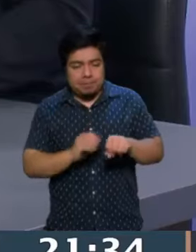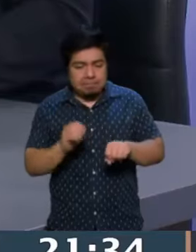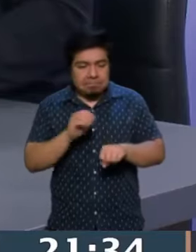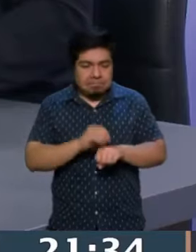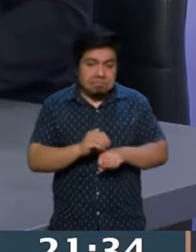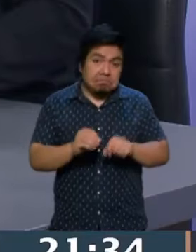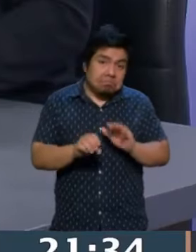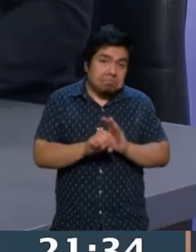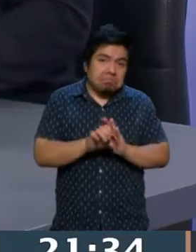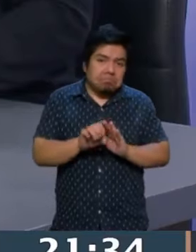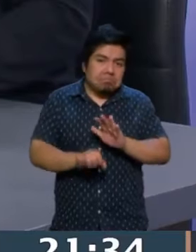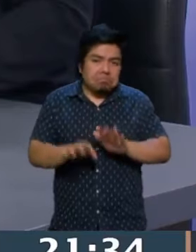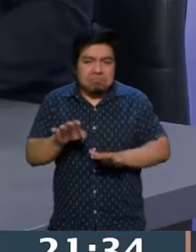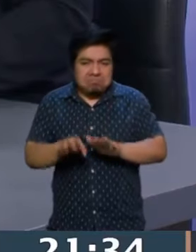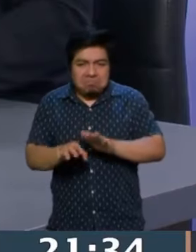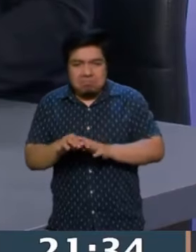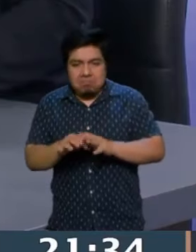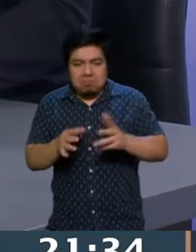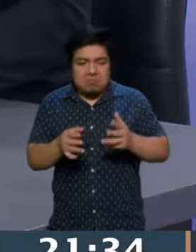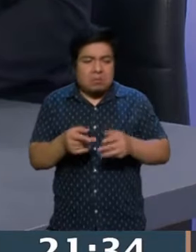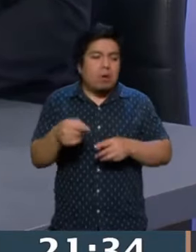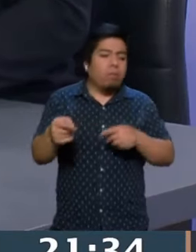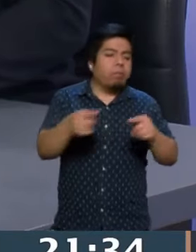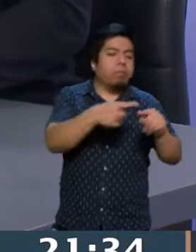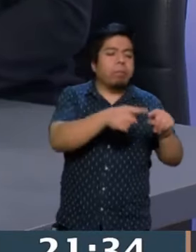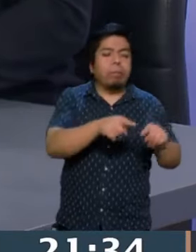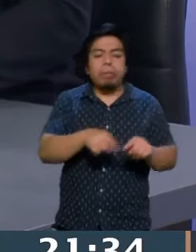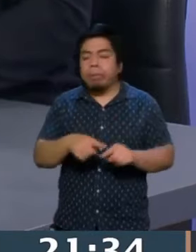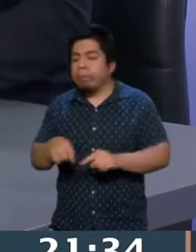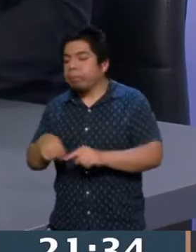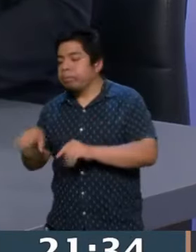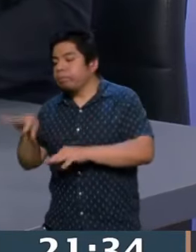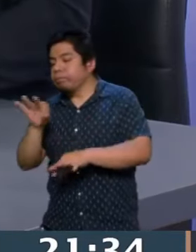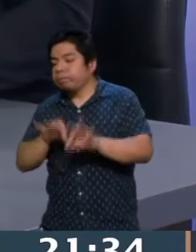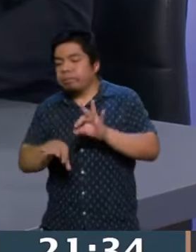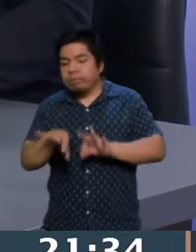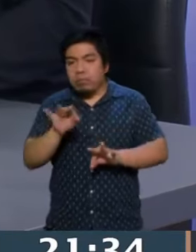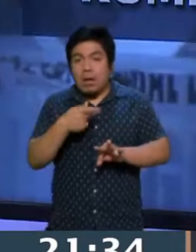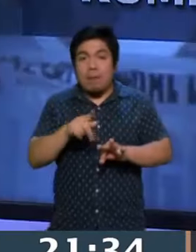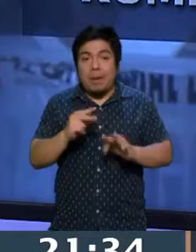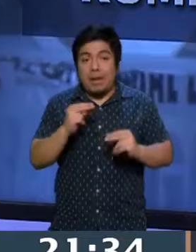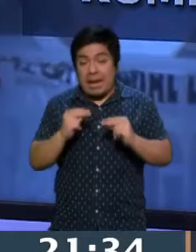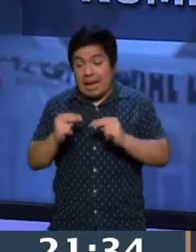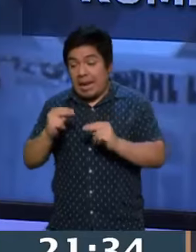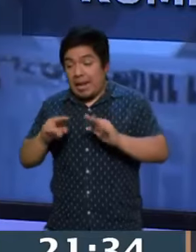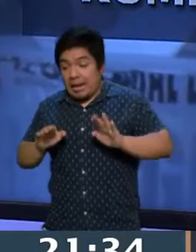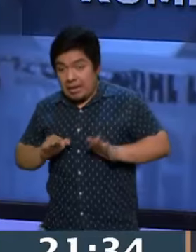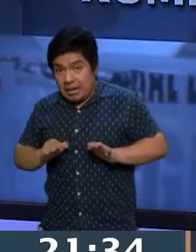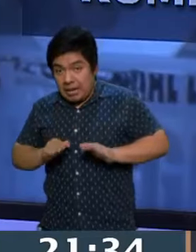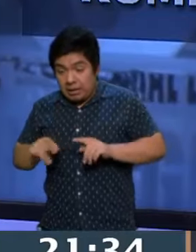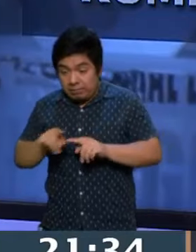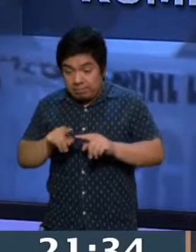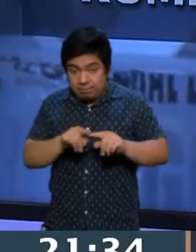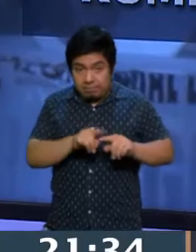que en su gran mayoría va a ser aleatoria, pero que va a tener varias categorías de análisis que se van a